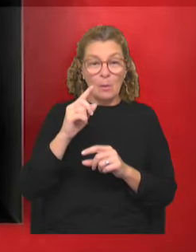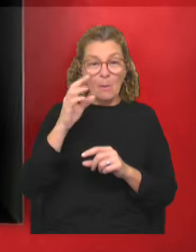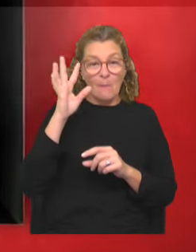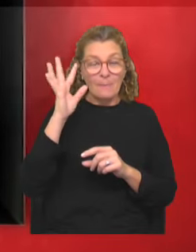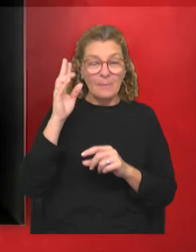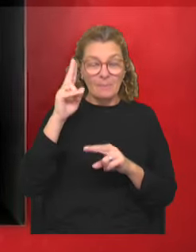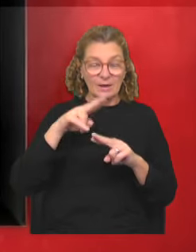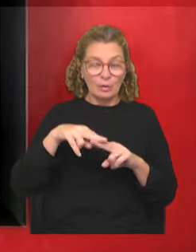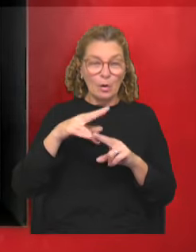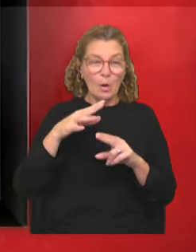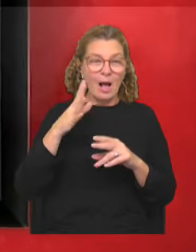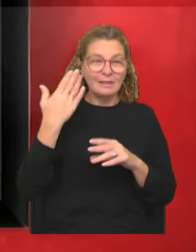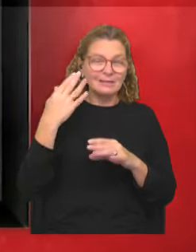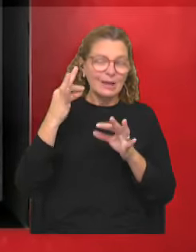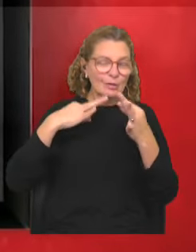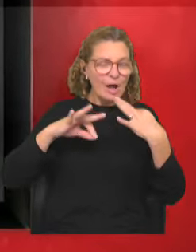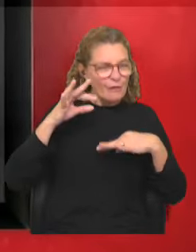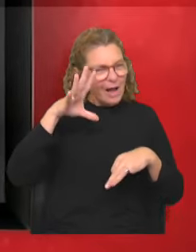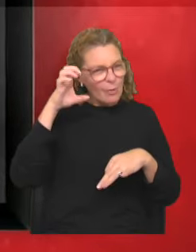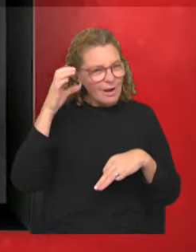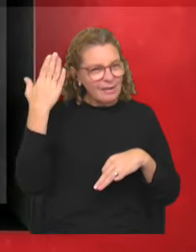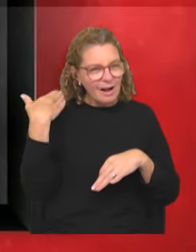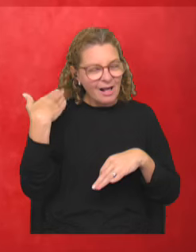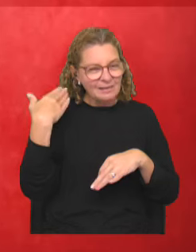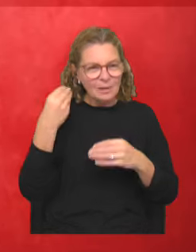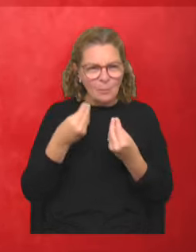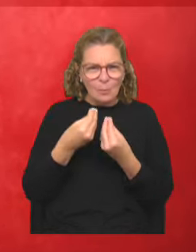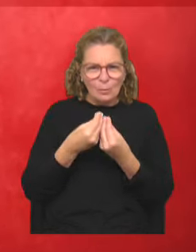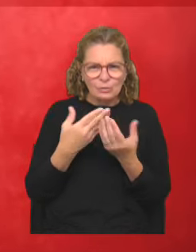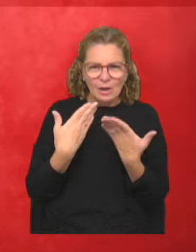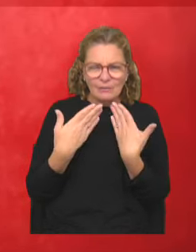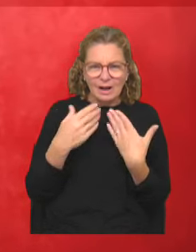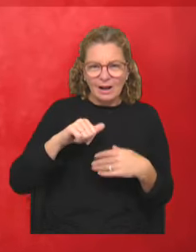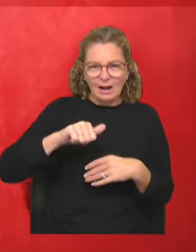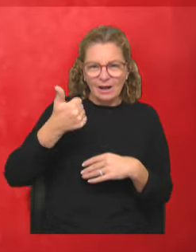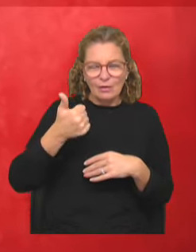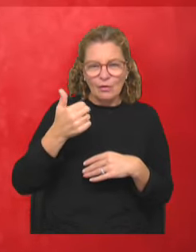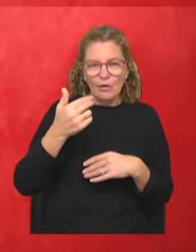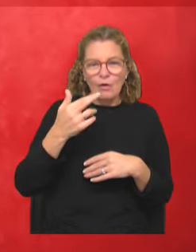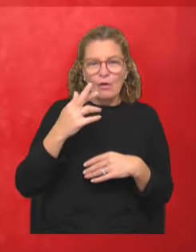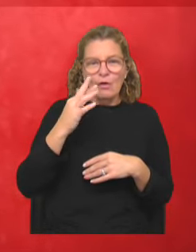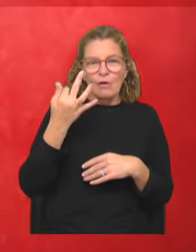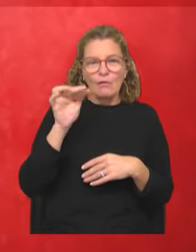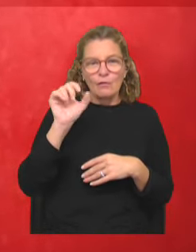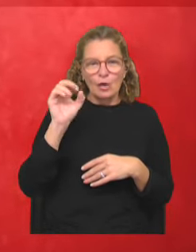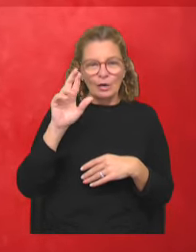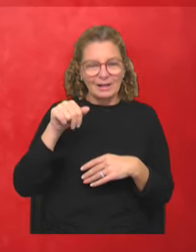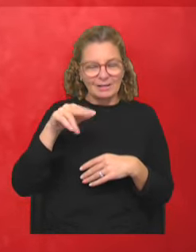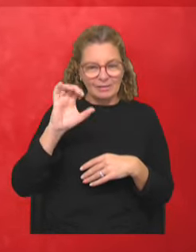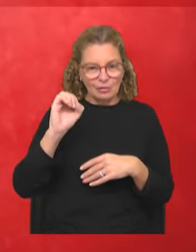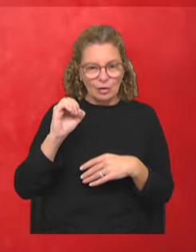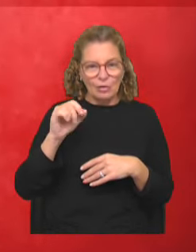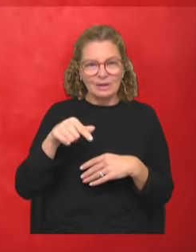locura. ¿Se acuerdan? Fue una obra que dio muchísimo que hablar y bueno, ganó el Florencio en aquel entonces por su